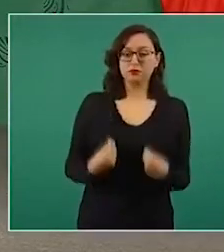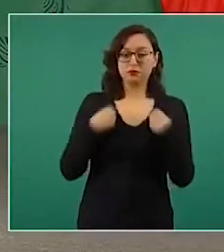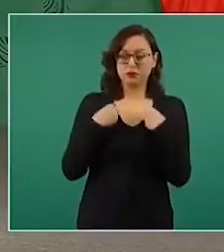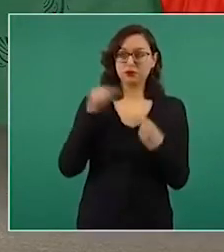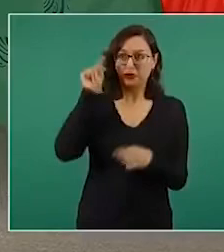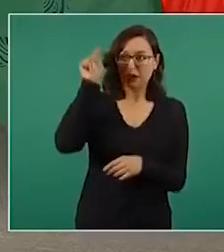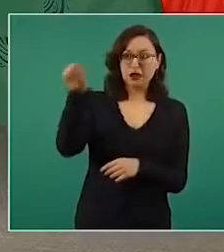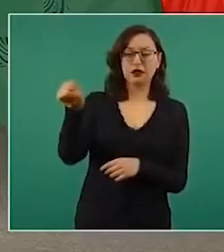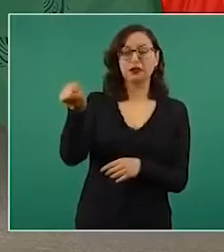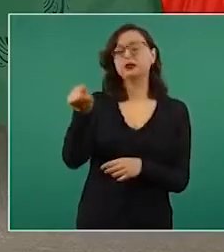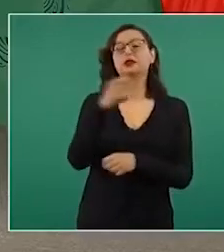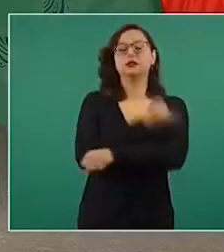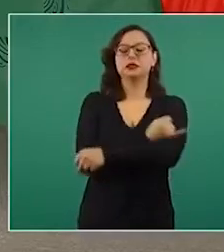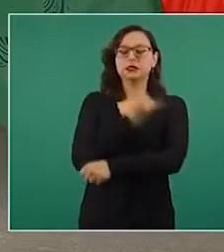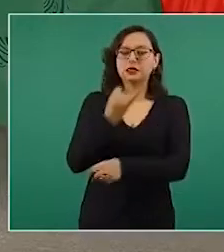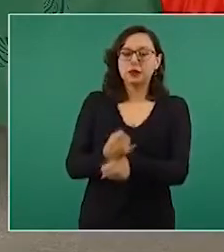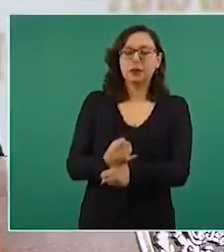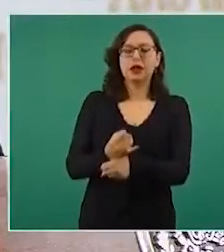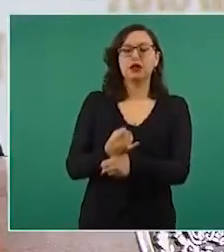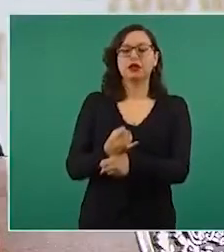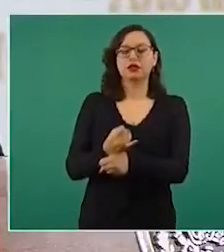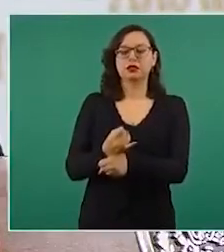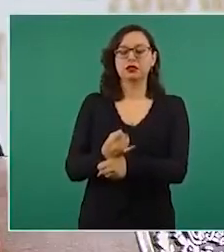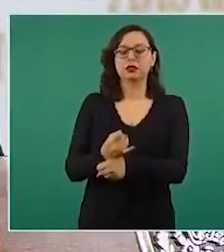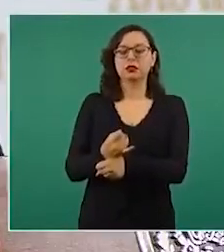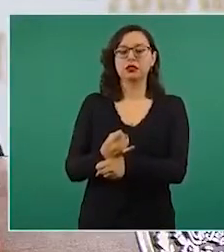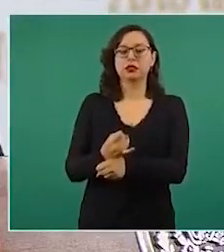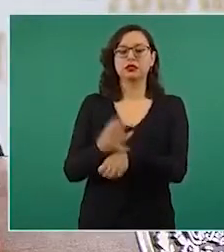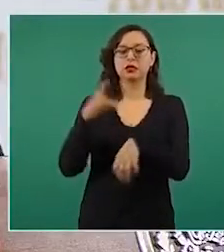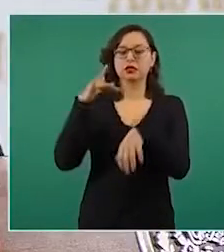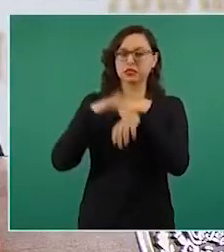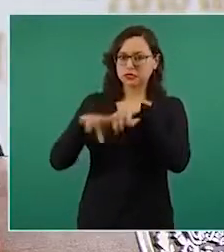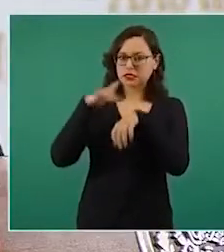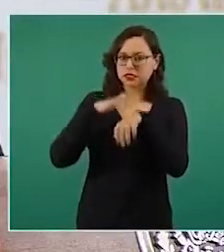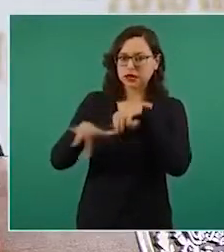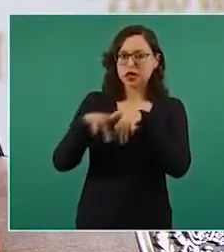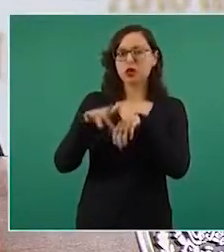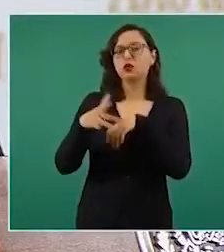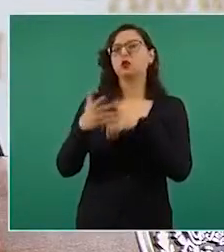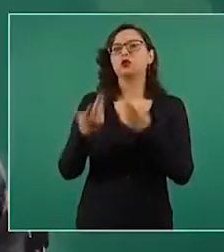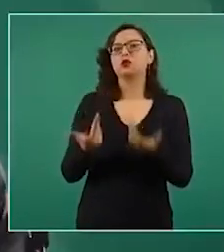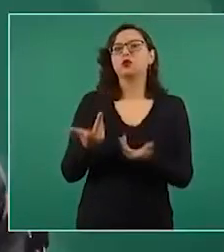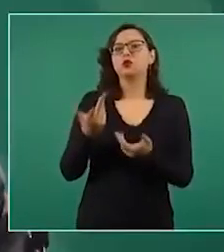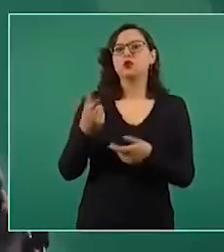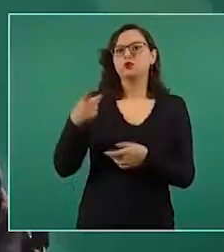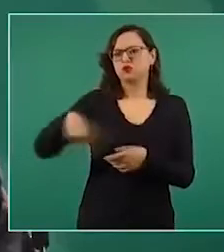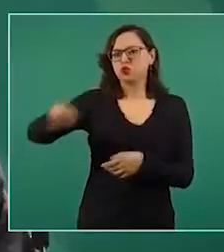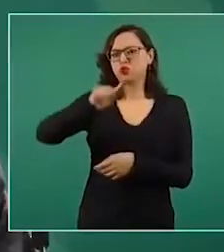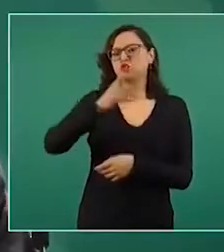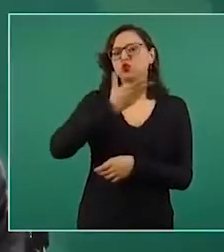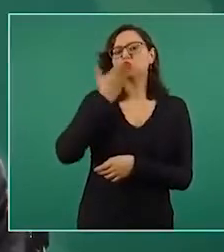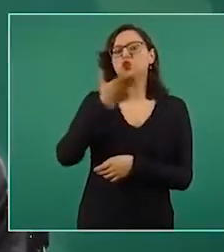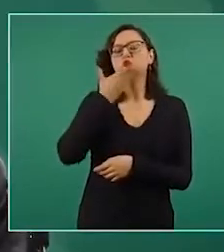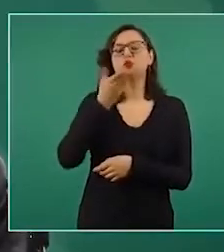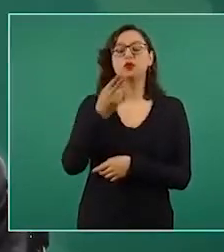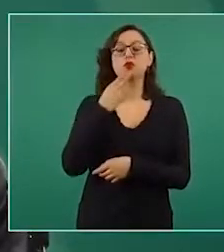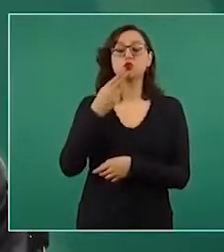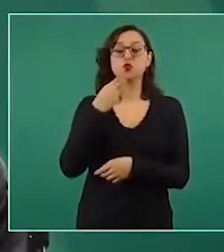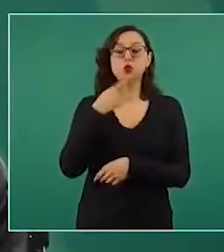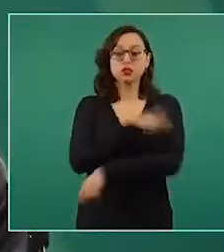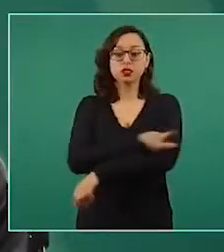la gente de Iztapalapa y de Echaljo, los que utilizan ese sistema de